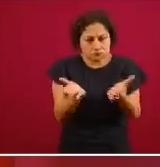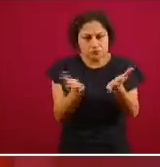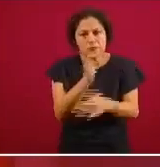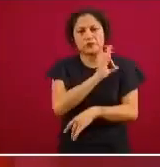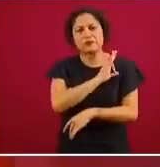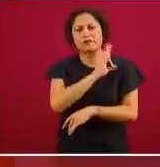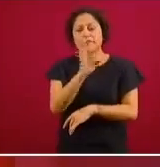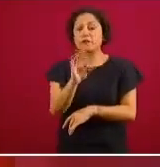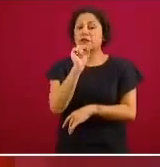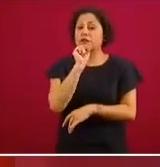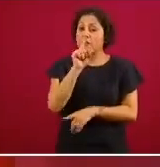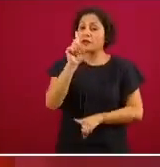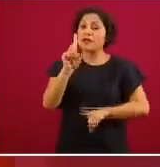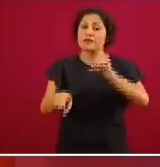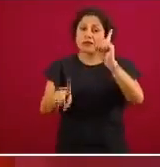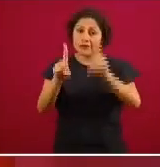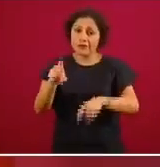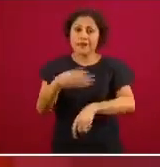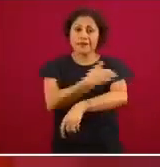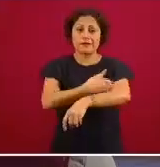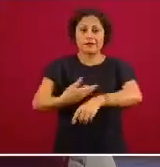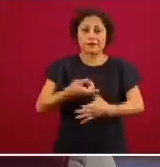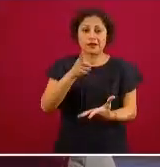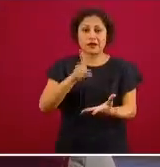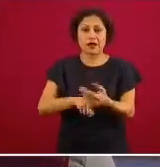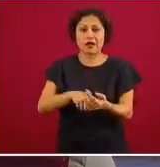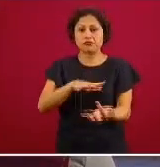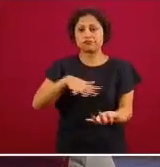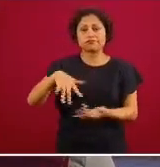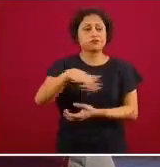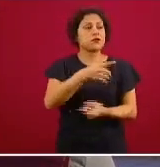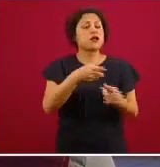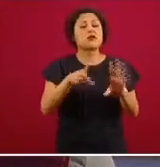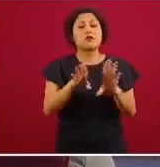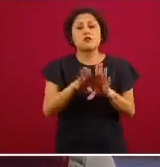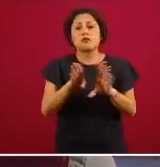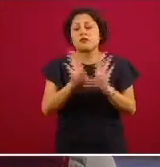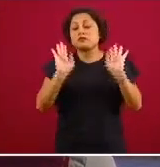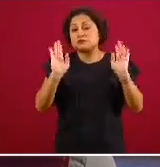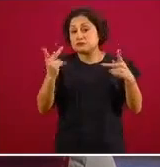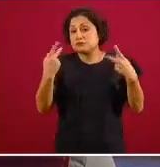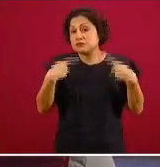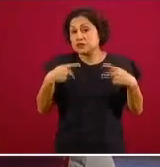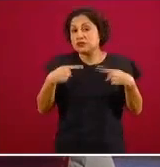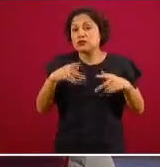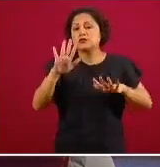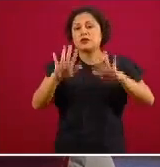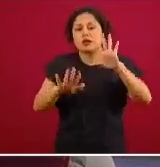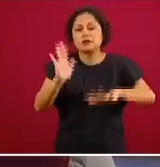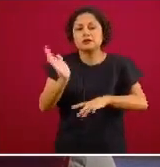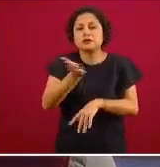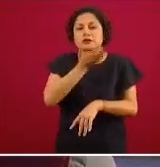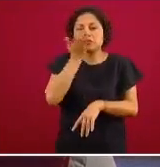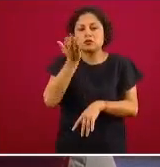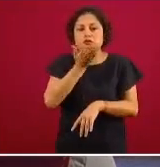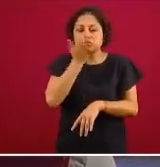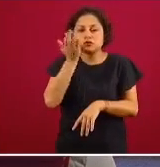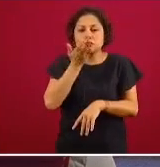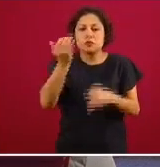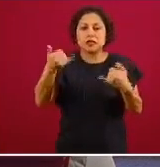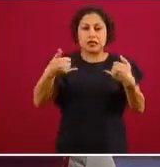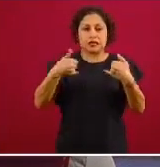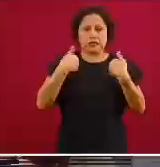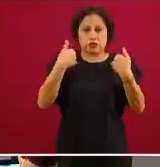dinámica familiar y social es común que las familias se agreguen en las generaciones